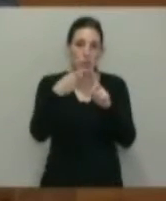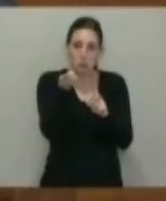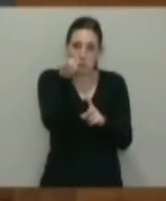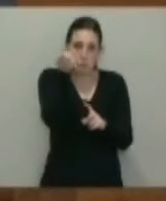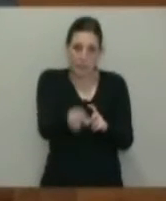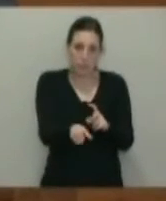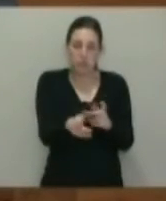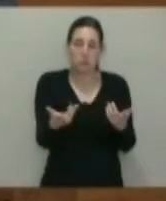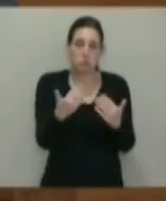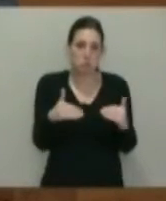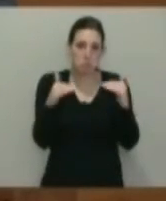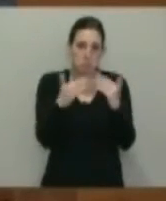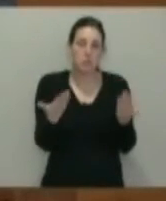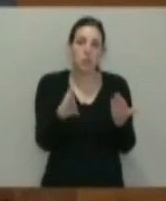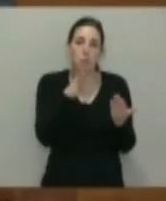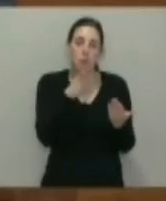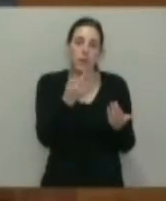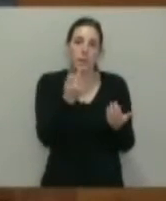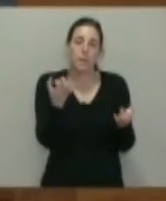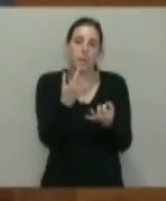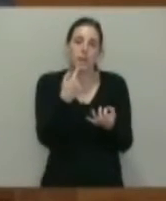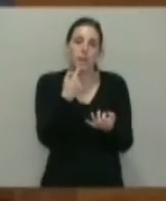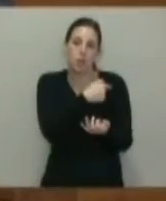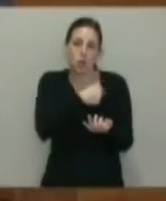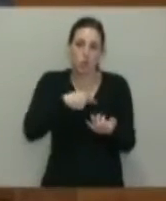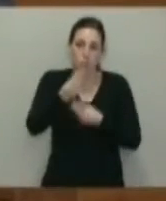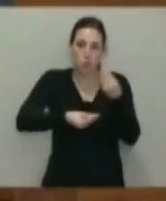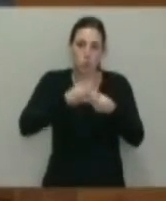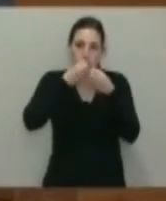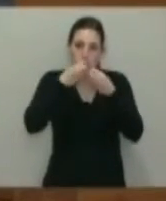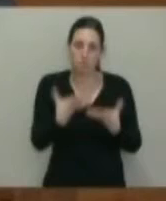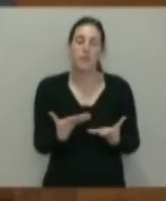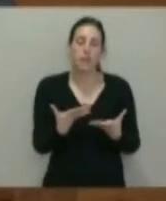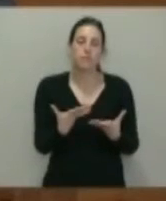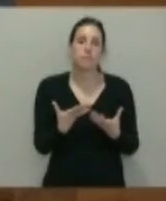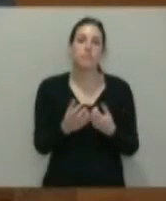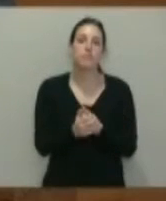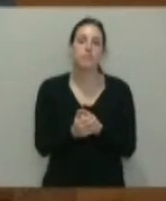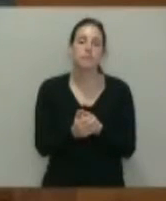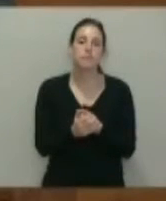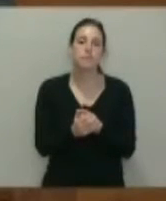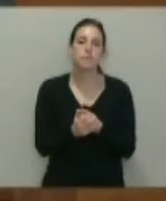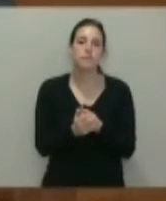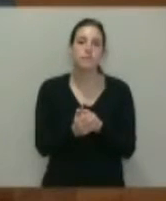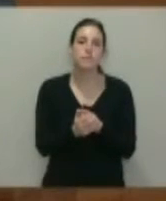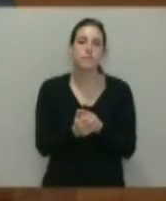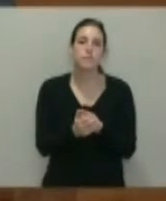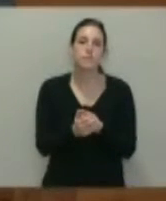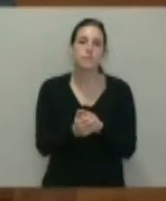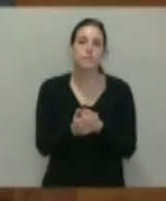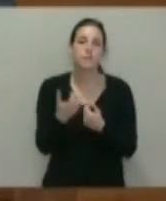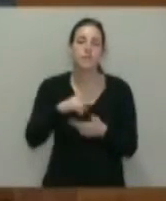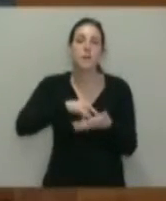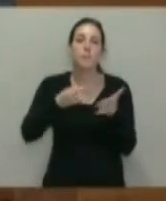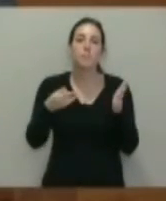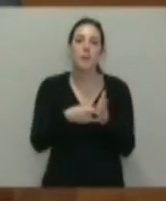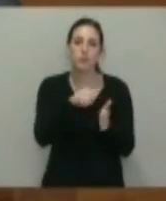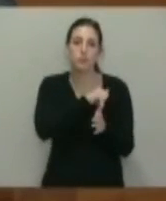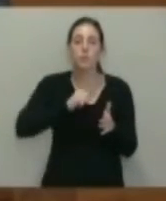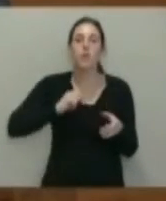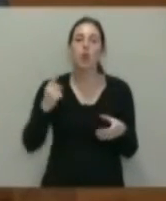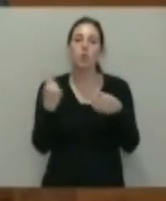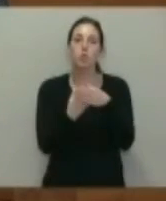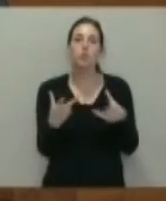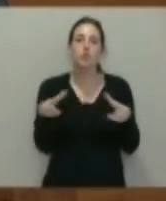y, por lo tanto, conviene llamar las cosas ya con el nombre que tienen en la legislación vigente. Y ese plan autonómico de inclusión